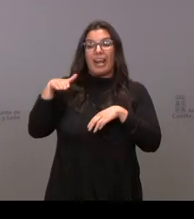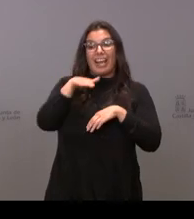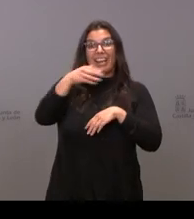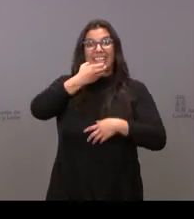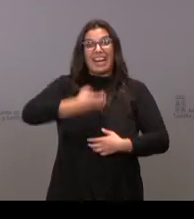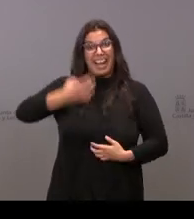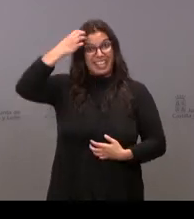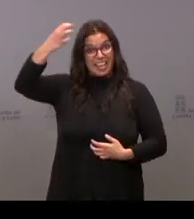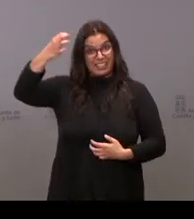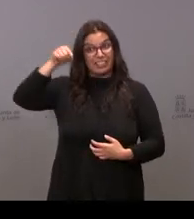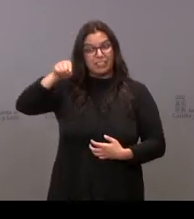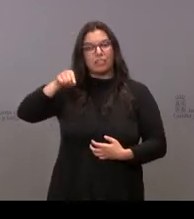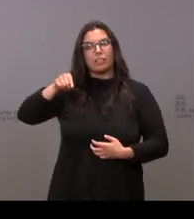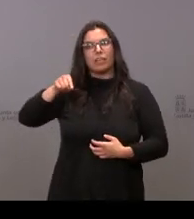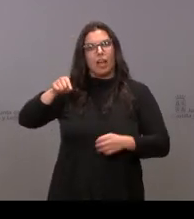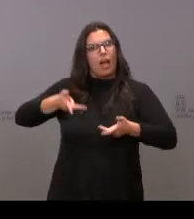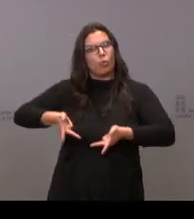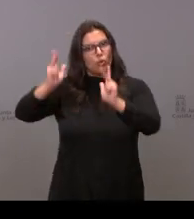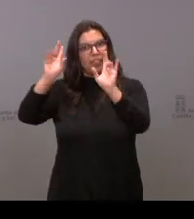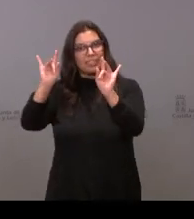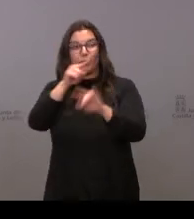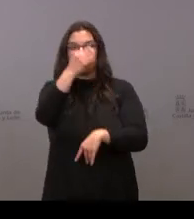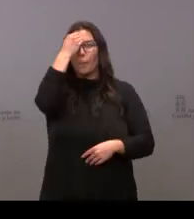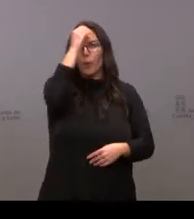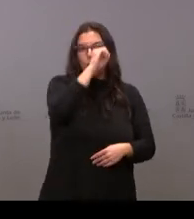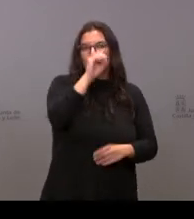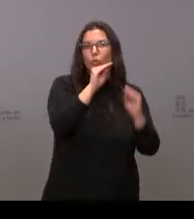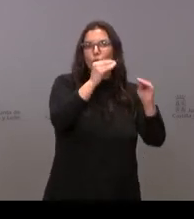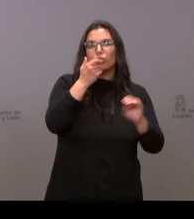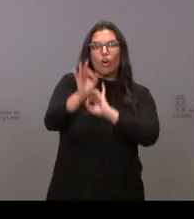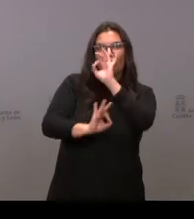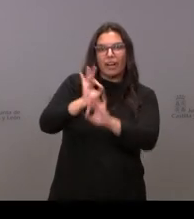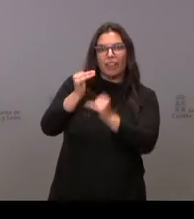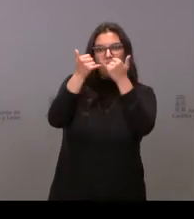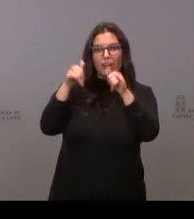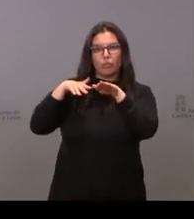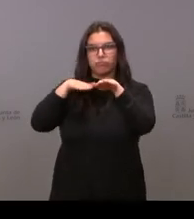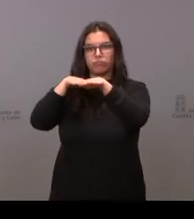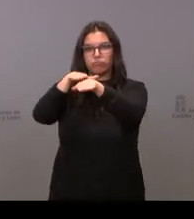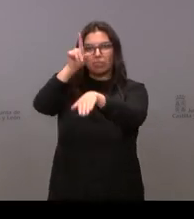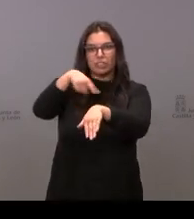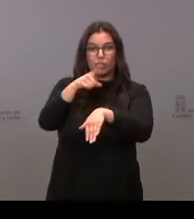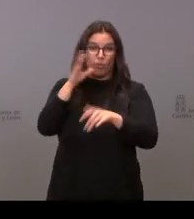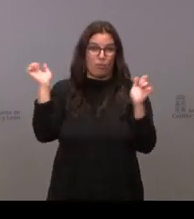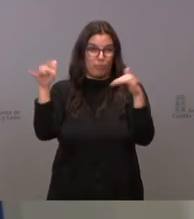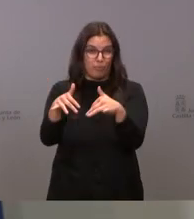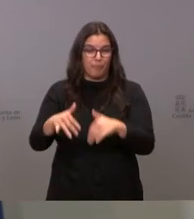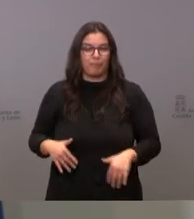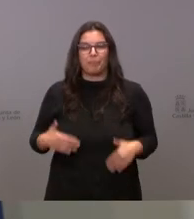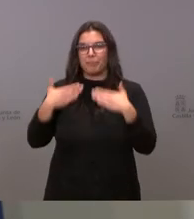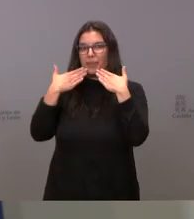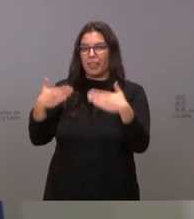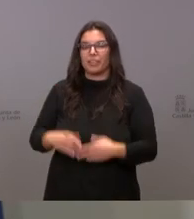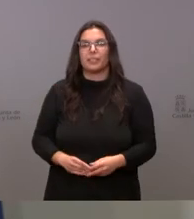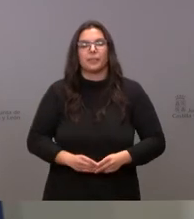quería preguntarle con qué ojos ve usted este tipo de actos, de aglomeraciones. Muchas gracias. Bueno,